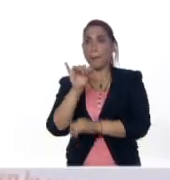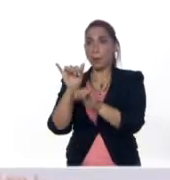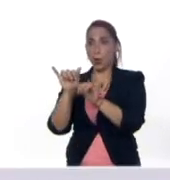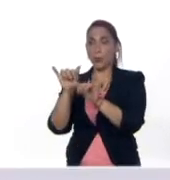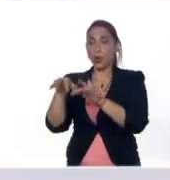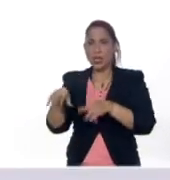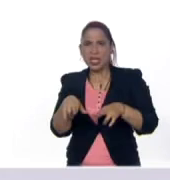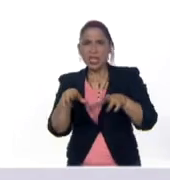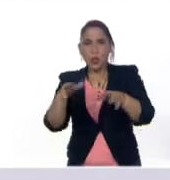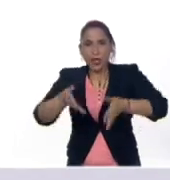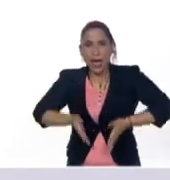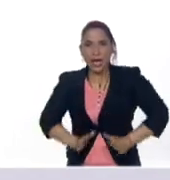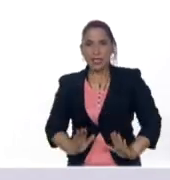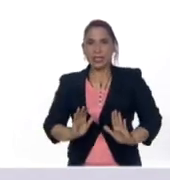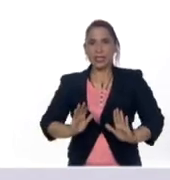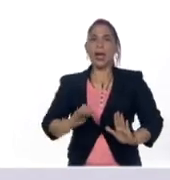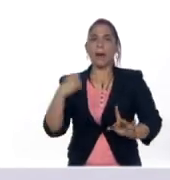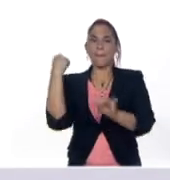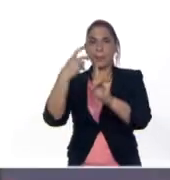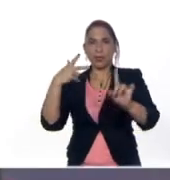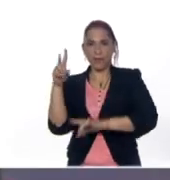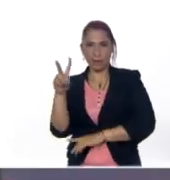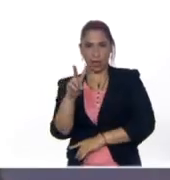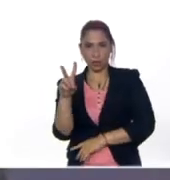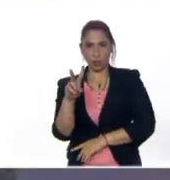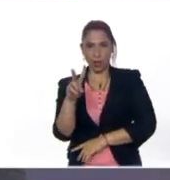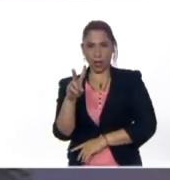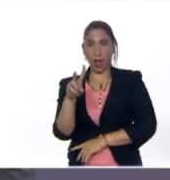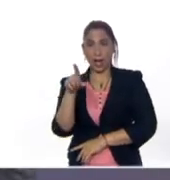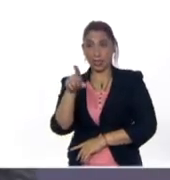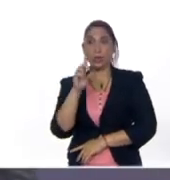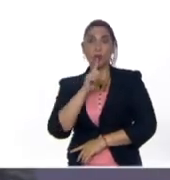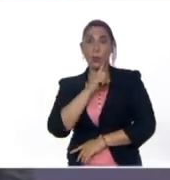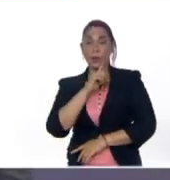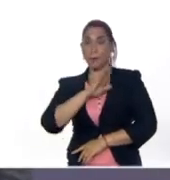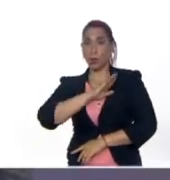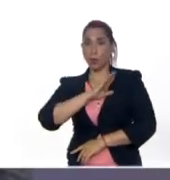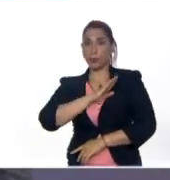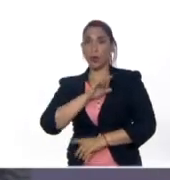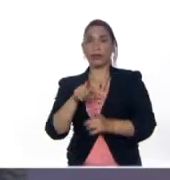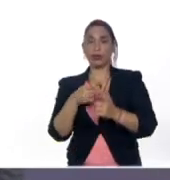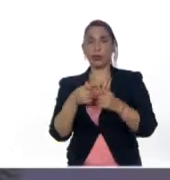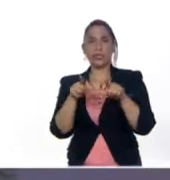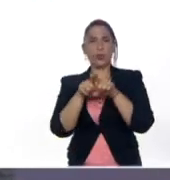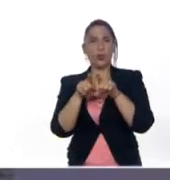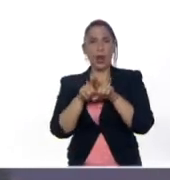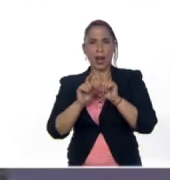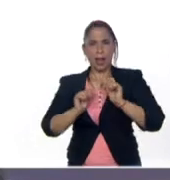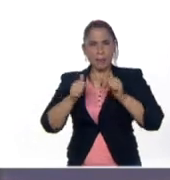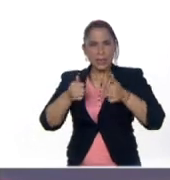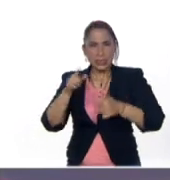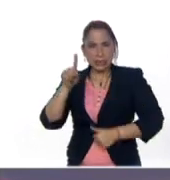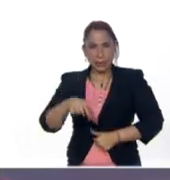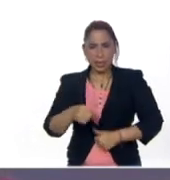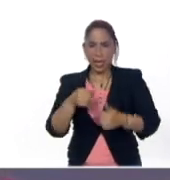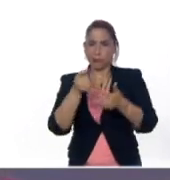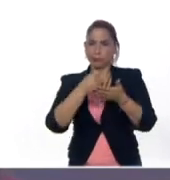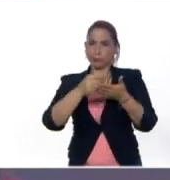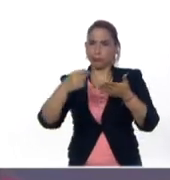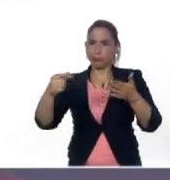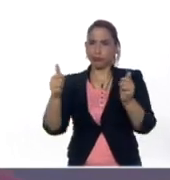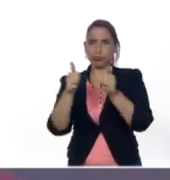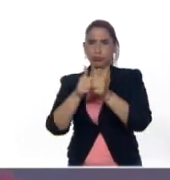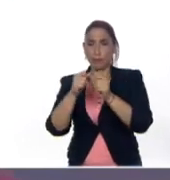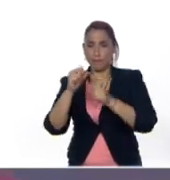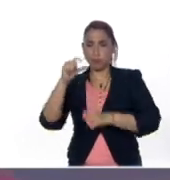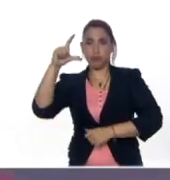río que nace en la Amazonia venezolana, o sea, es un sustantivo propio. Y igualmente comienza el escrito, comienza con